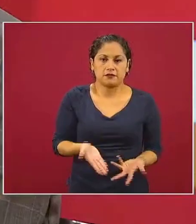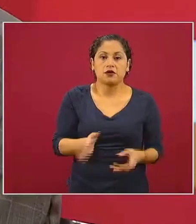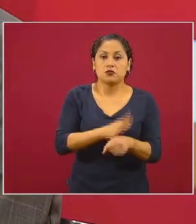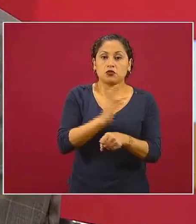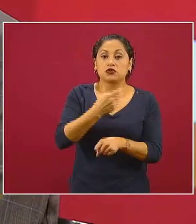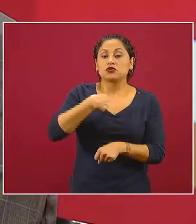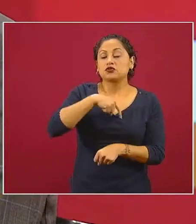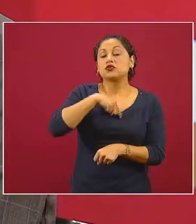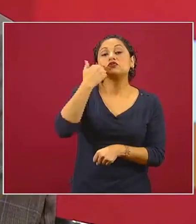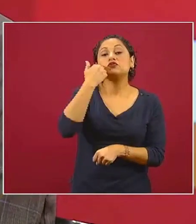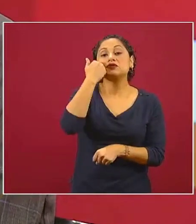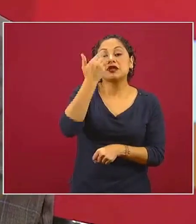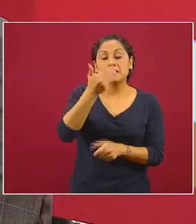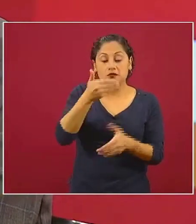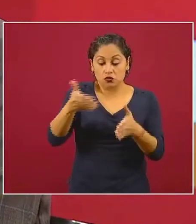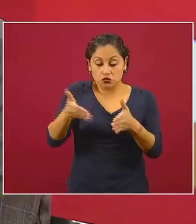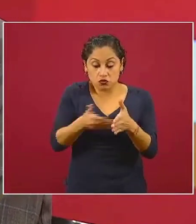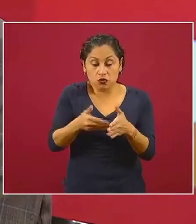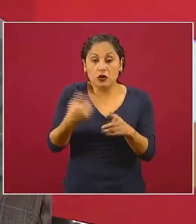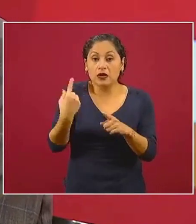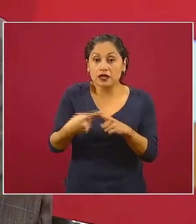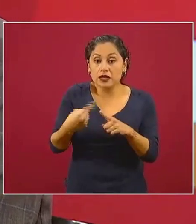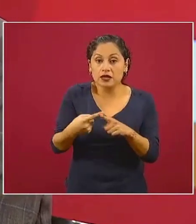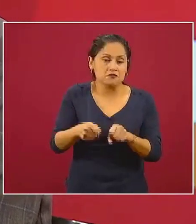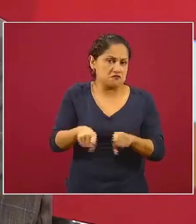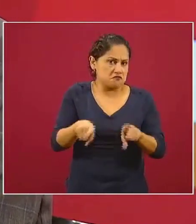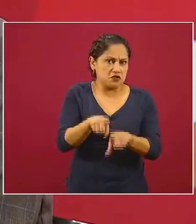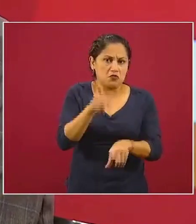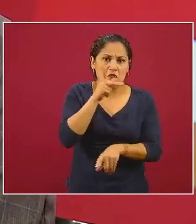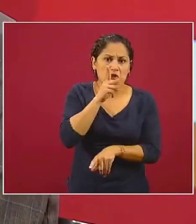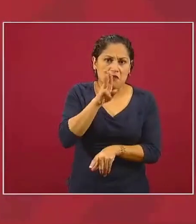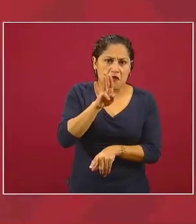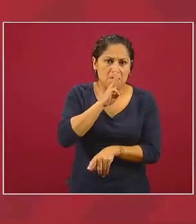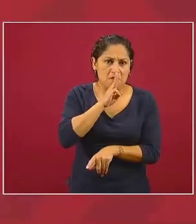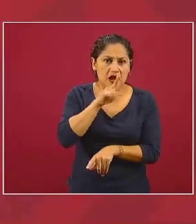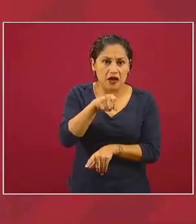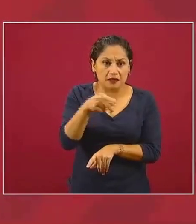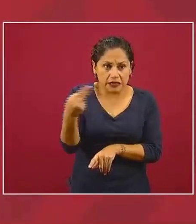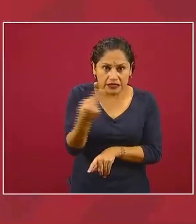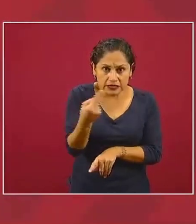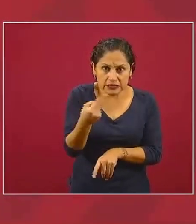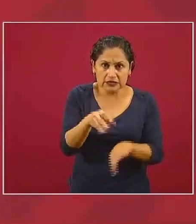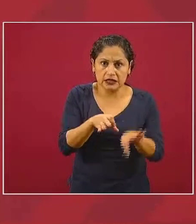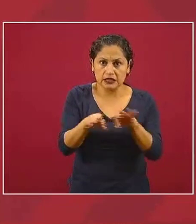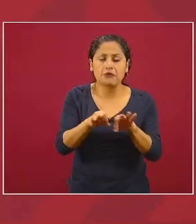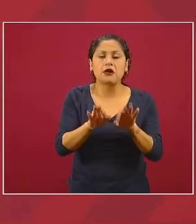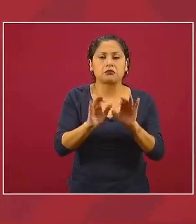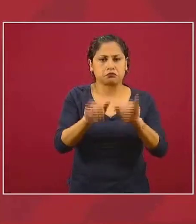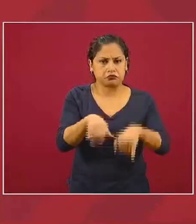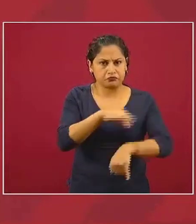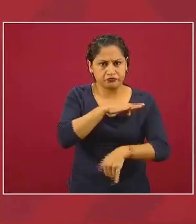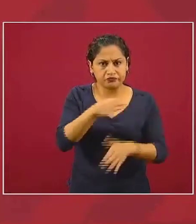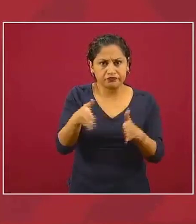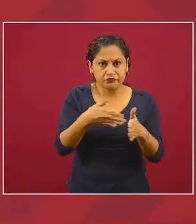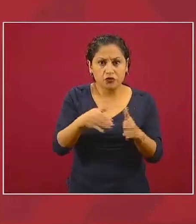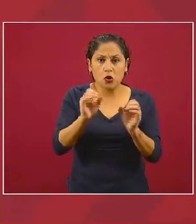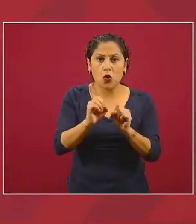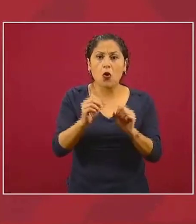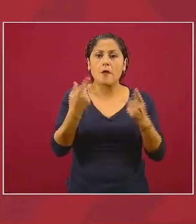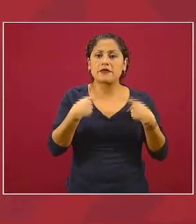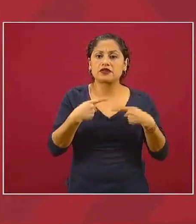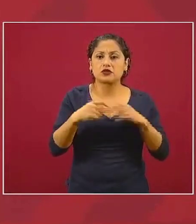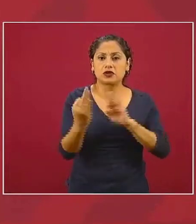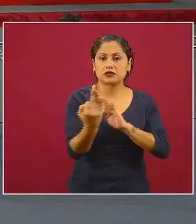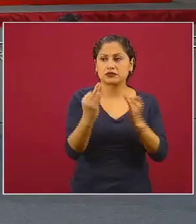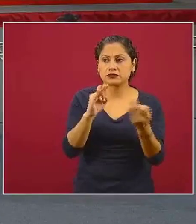sean precisamente padres y madres de familia prioritariamente o si no gentes de la localidad que el alimento también